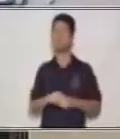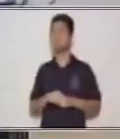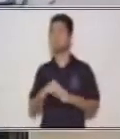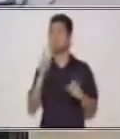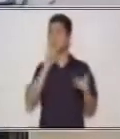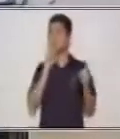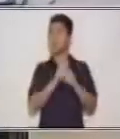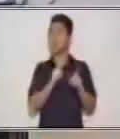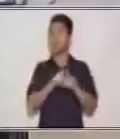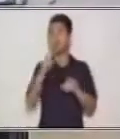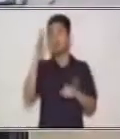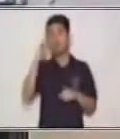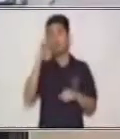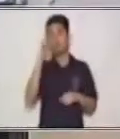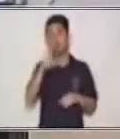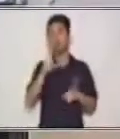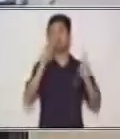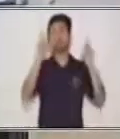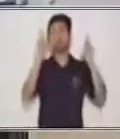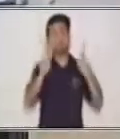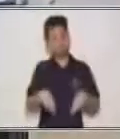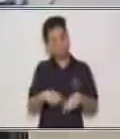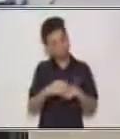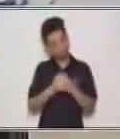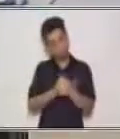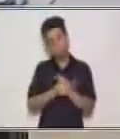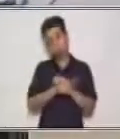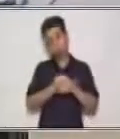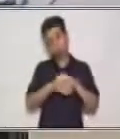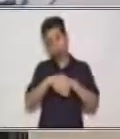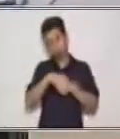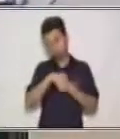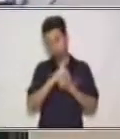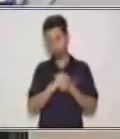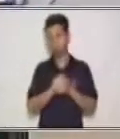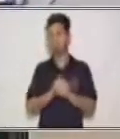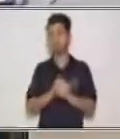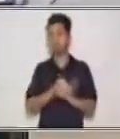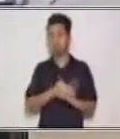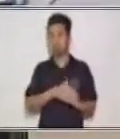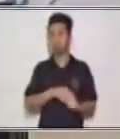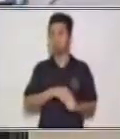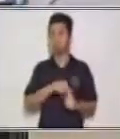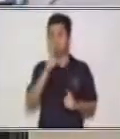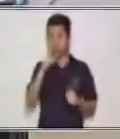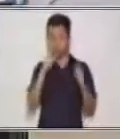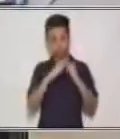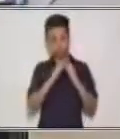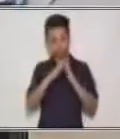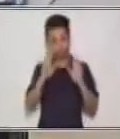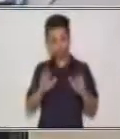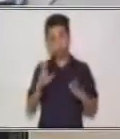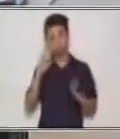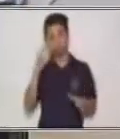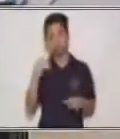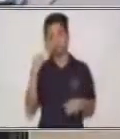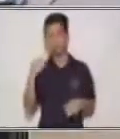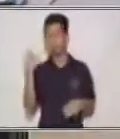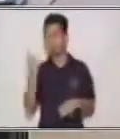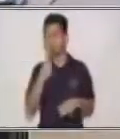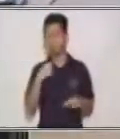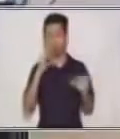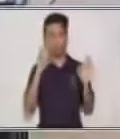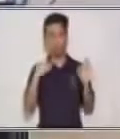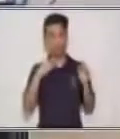te recuerdo que siempre debes lavar tus manitas con agua y jabón, ¿verdad? Y mantente en casa, porque todos estamos bien